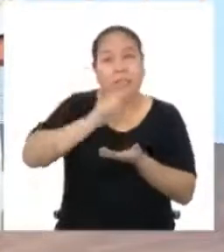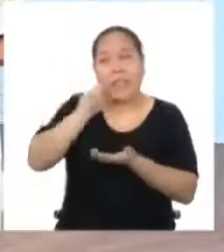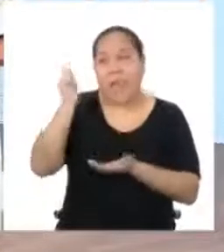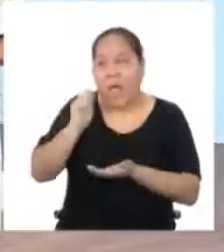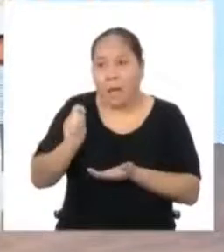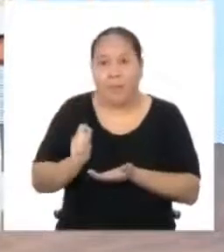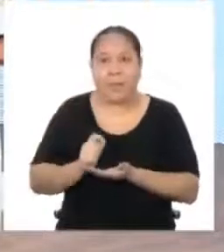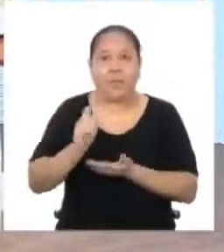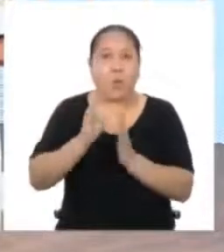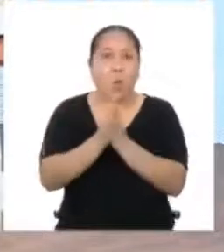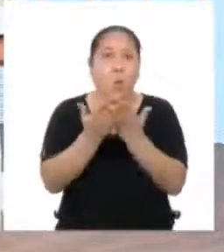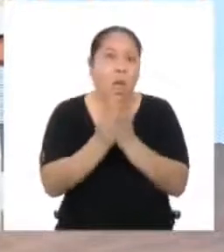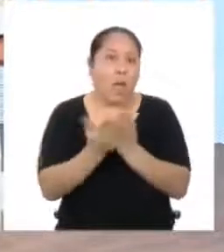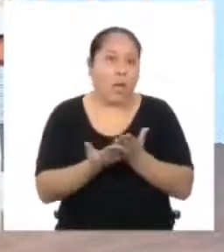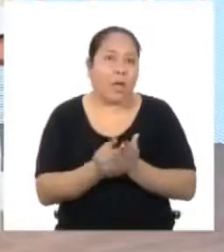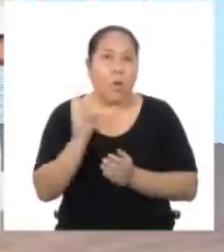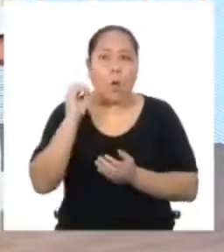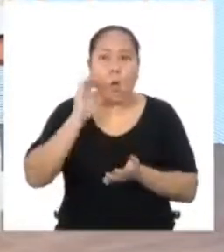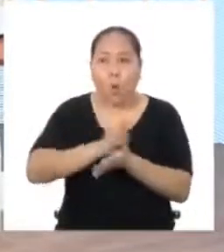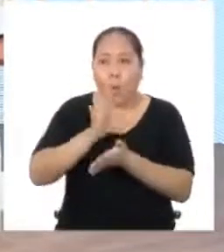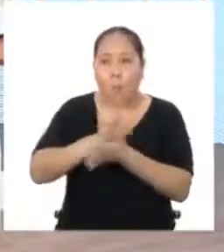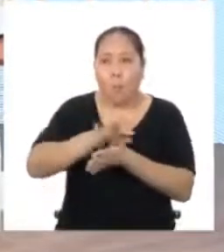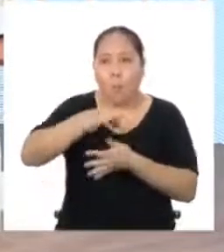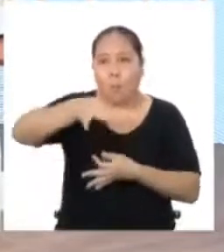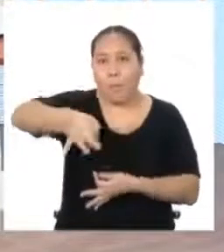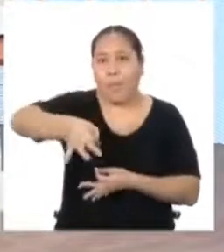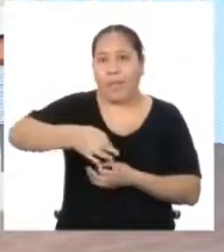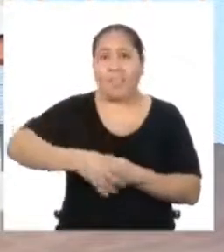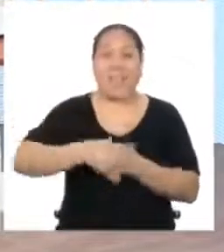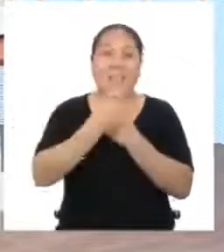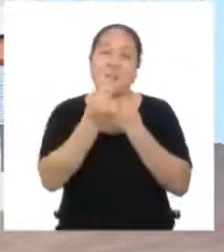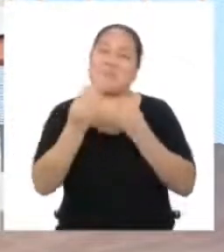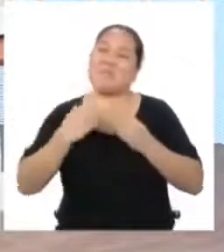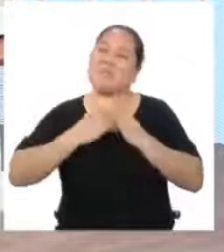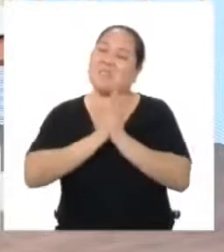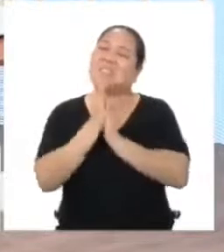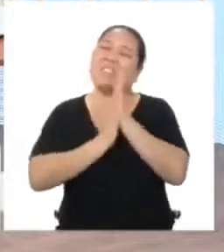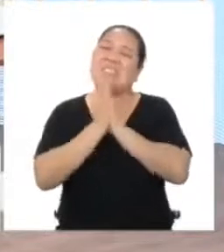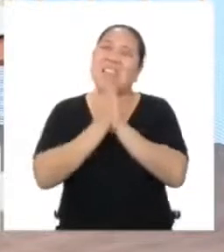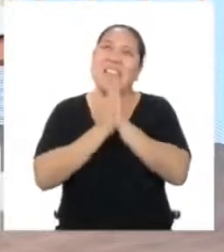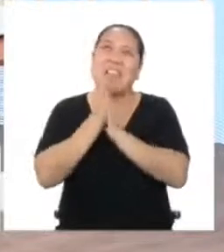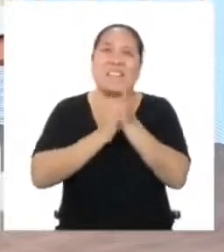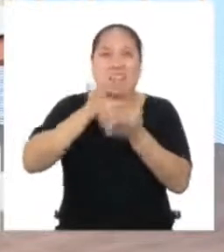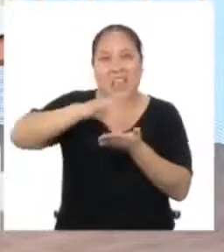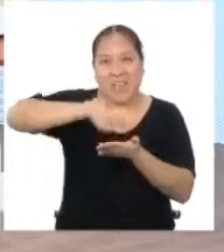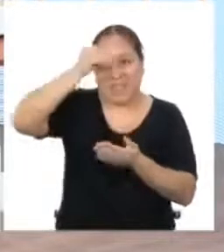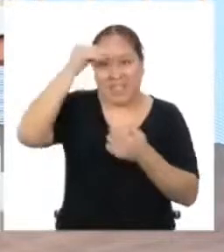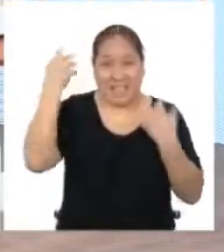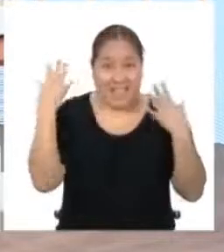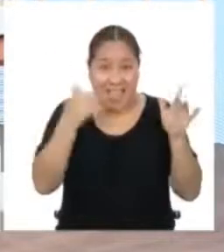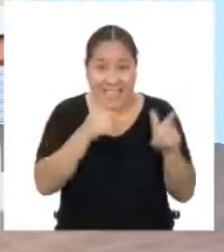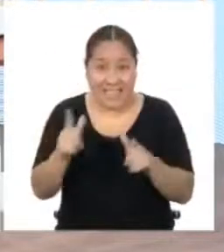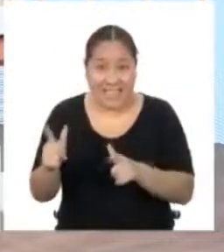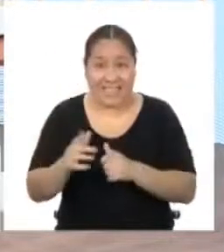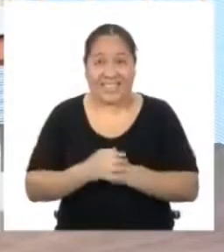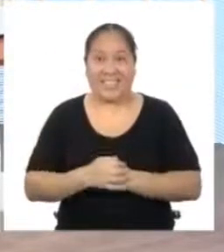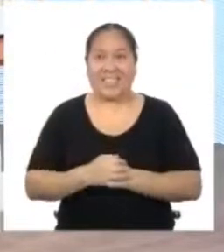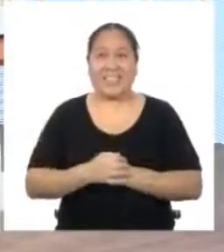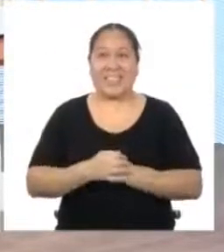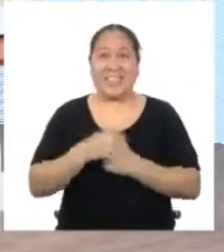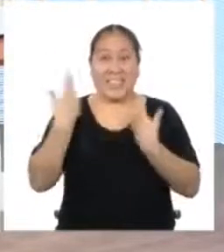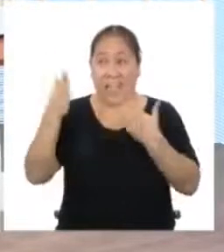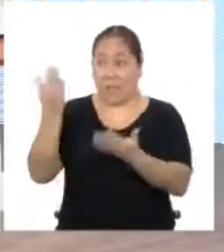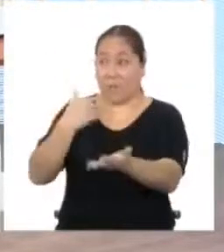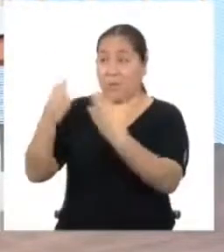Lápiz, un cuaderno u hojas de reciclaje y muchas ganas de aprender ¿Tienen todo? ¿Ya